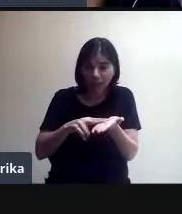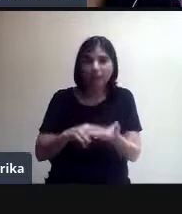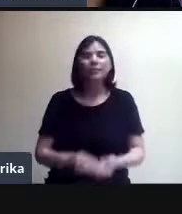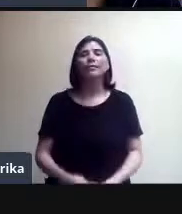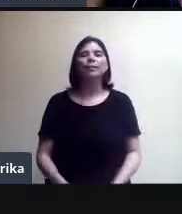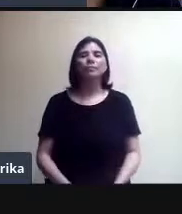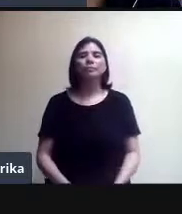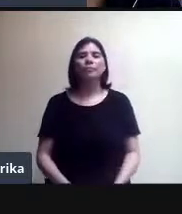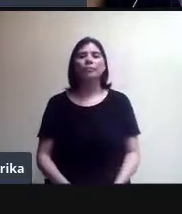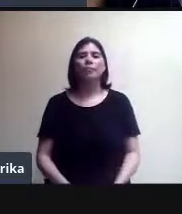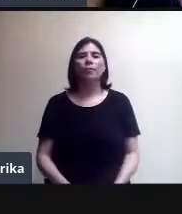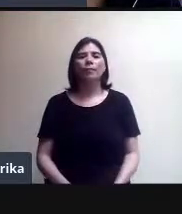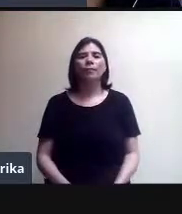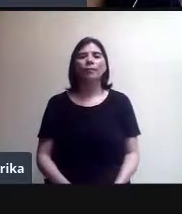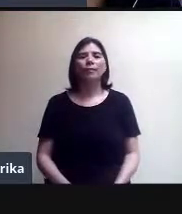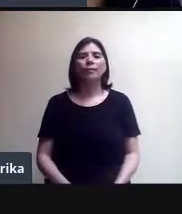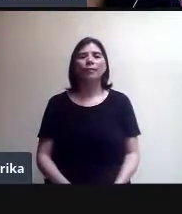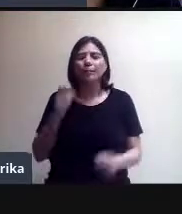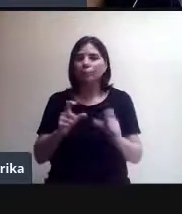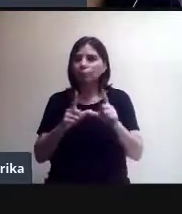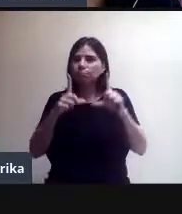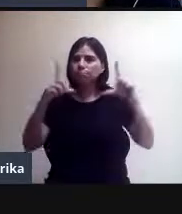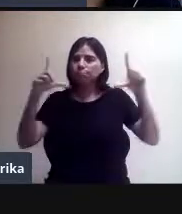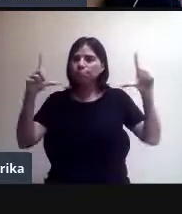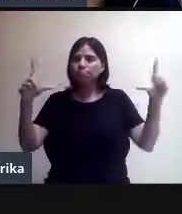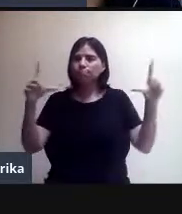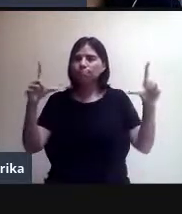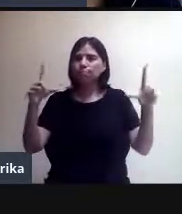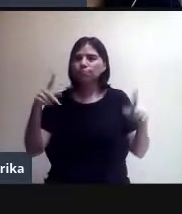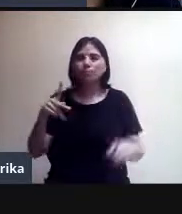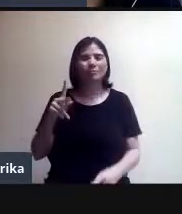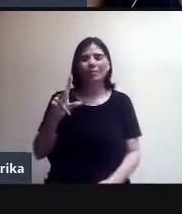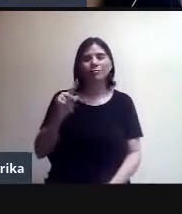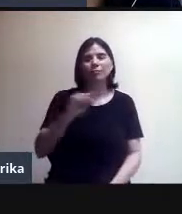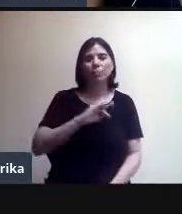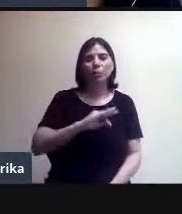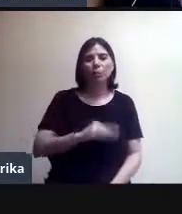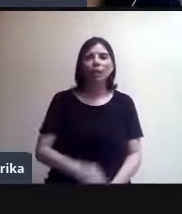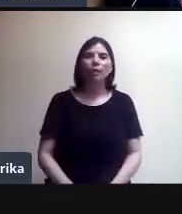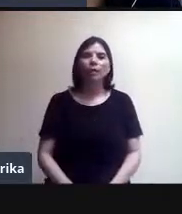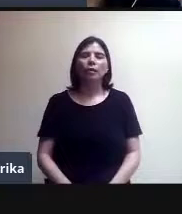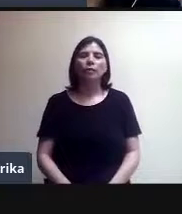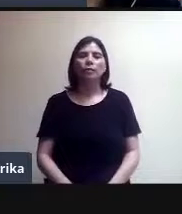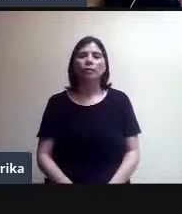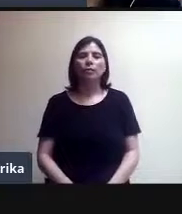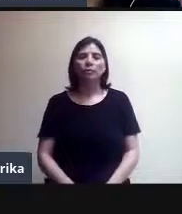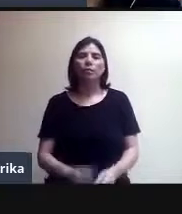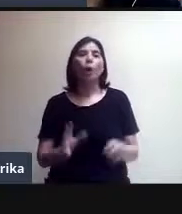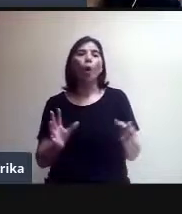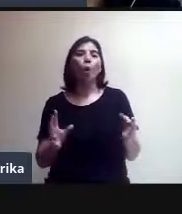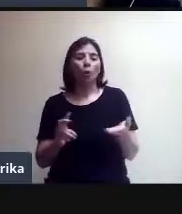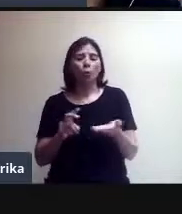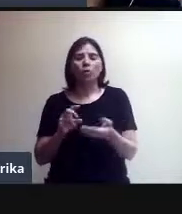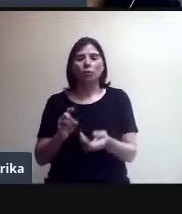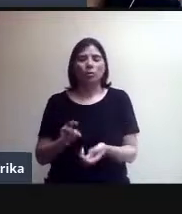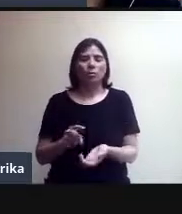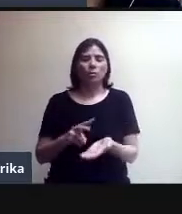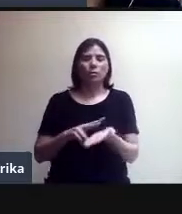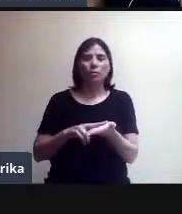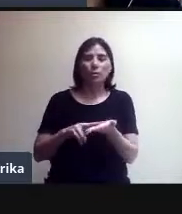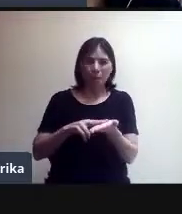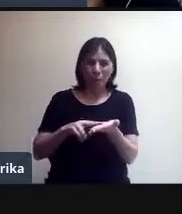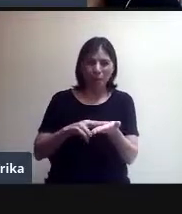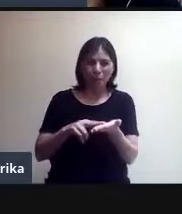quería yo aumentarlo, pero no se puede porque ya está la presentación. El botón verde dice unirse a la llamada, ya está lista la